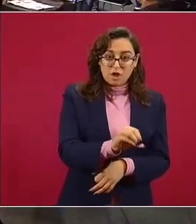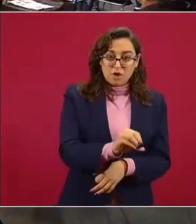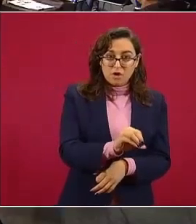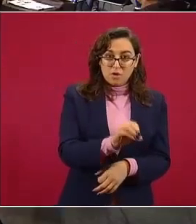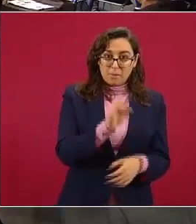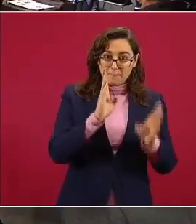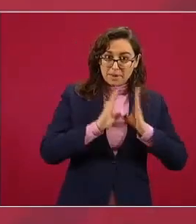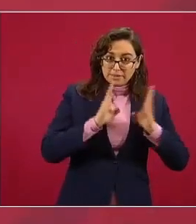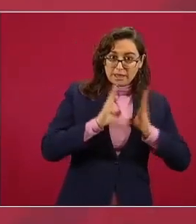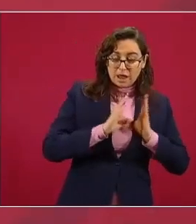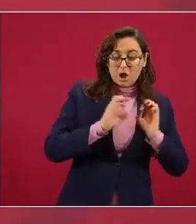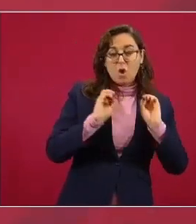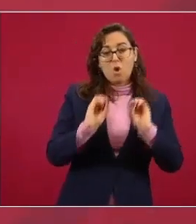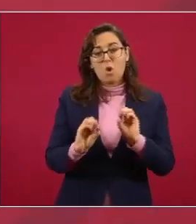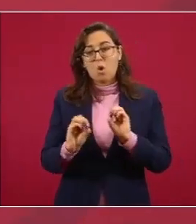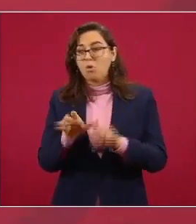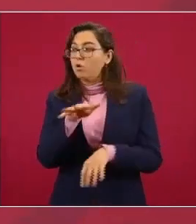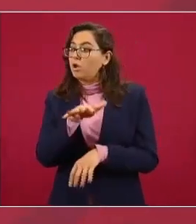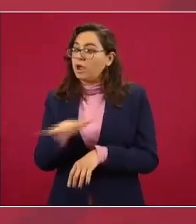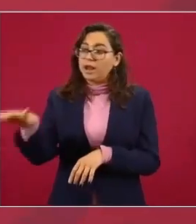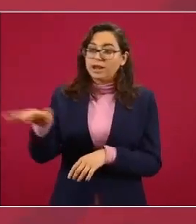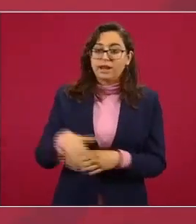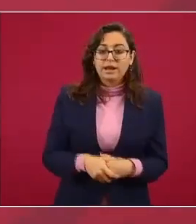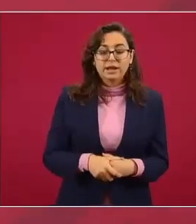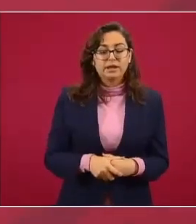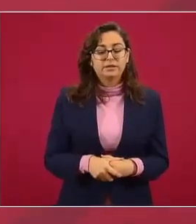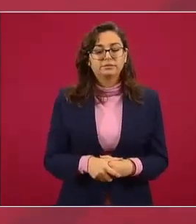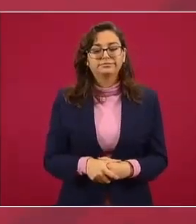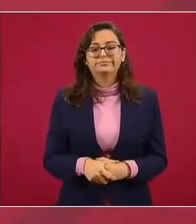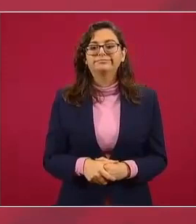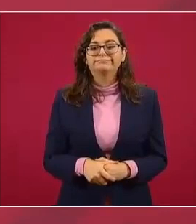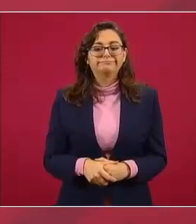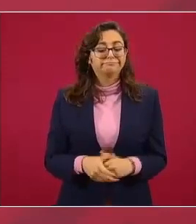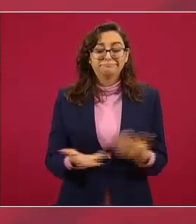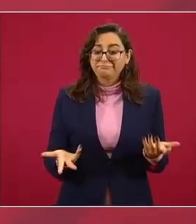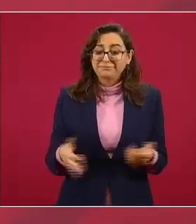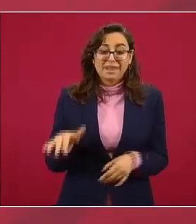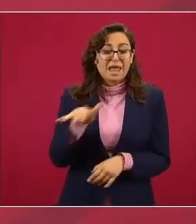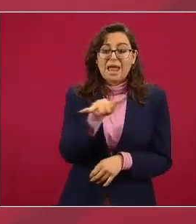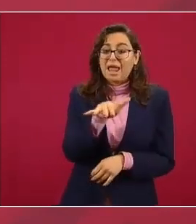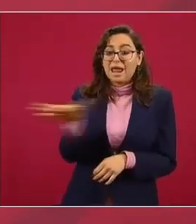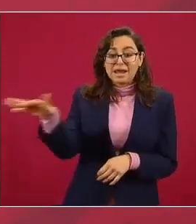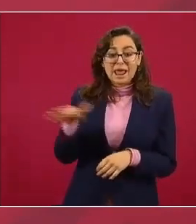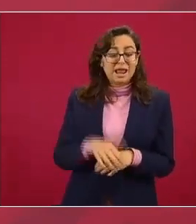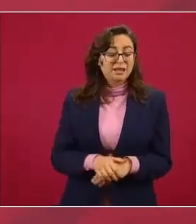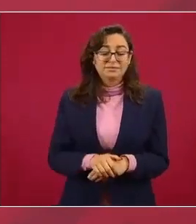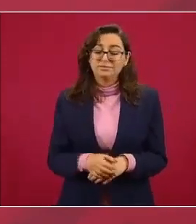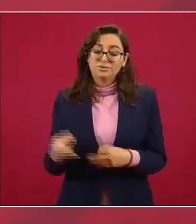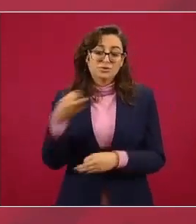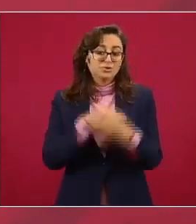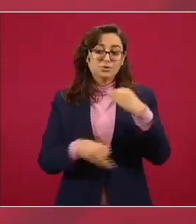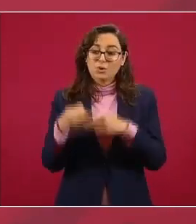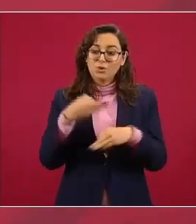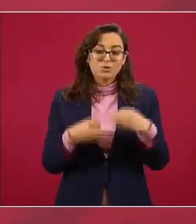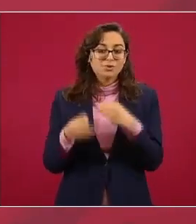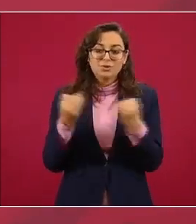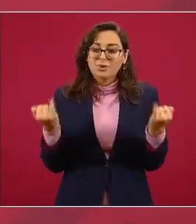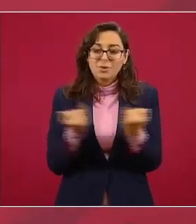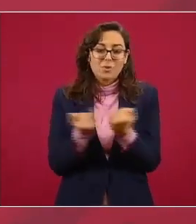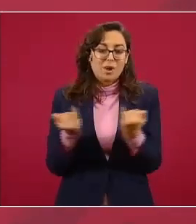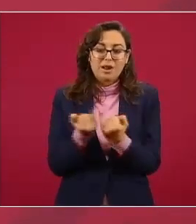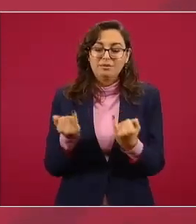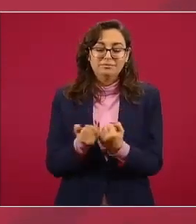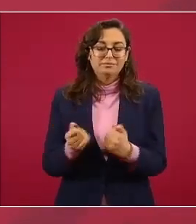sujeto a él todos los integrantes de las Fuerzas Armadas en tratarse de delitos de esta naturaleza como los que estamos refiriendo